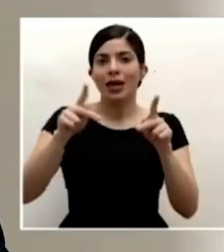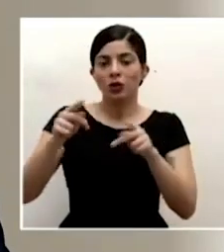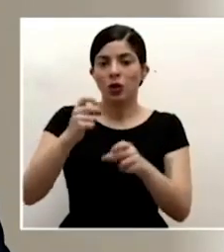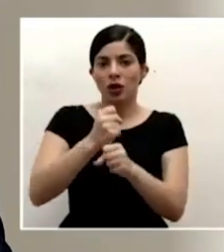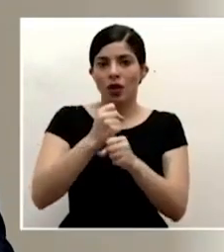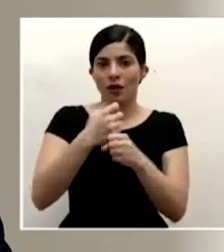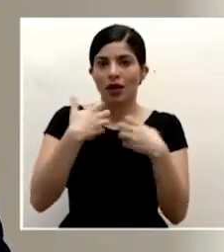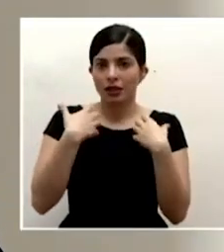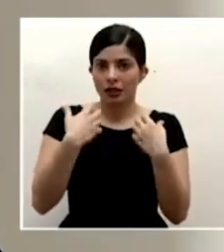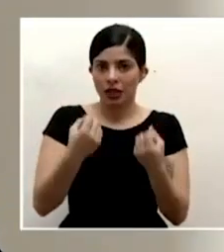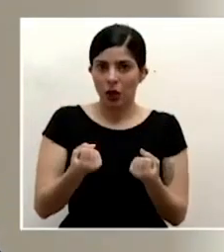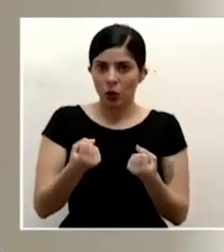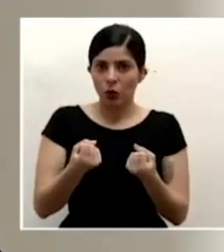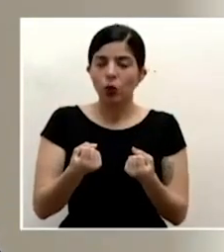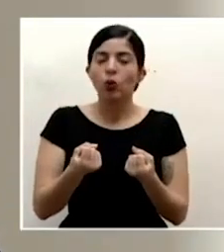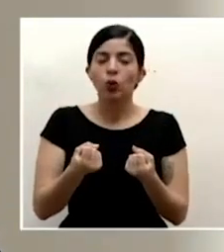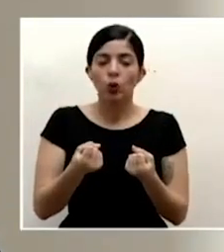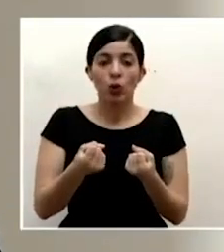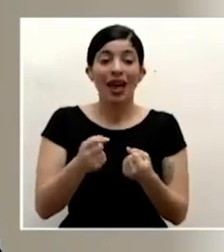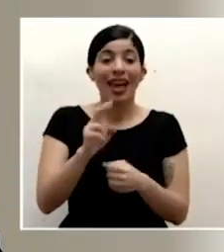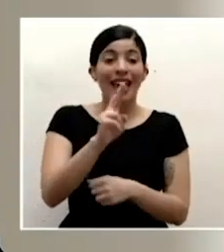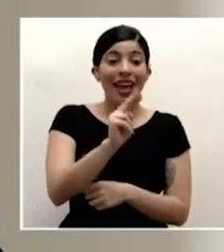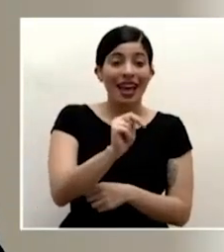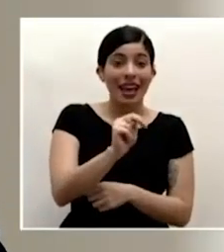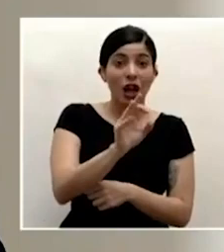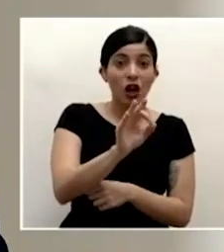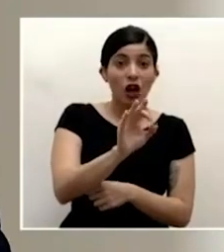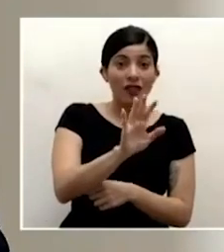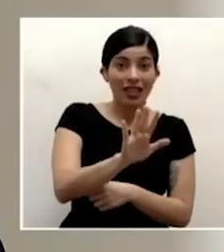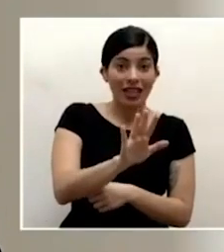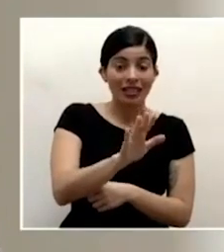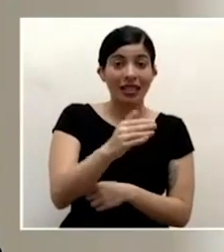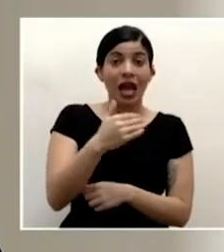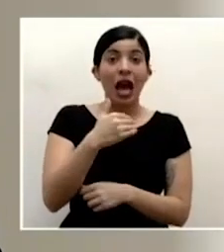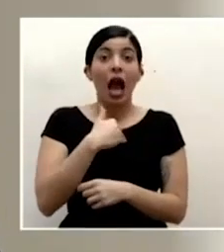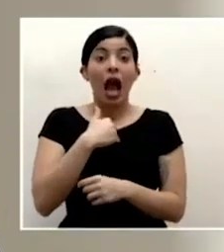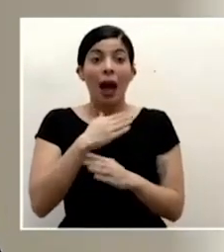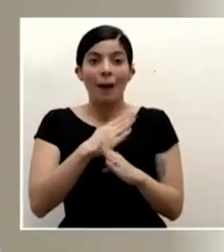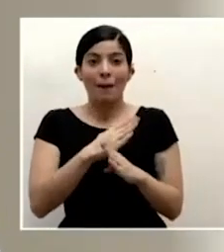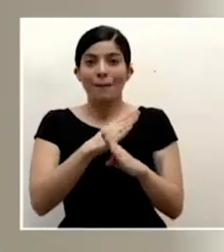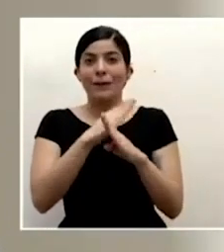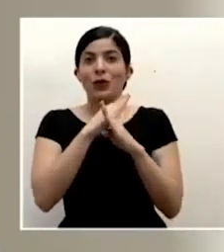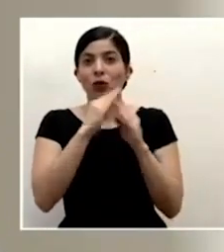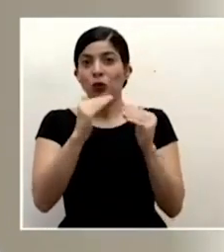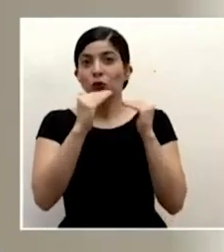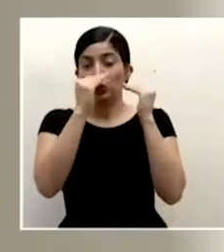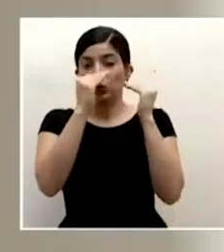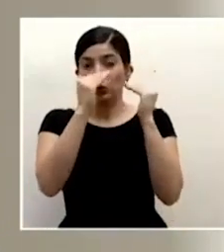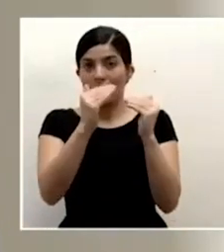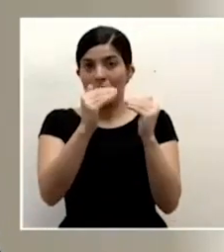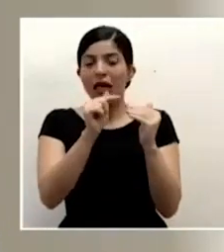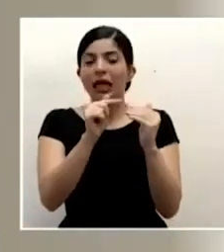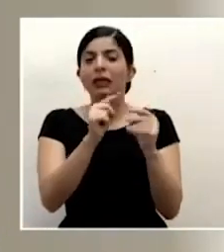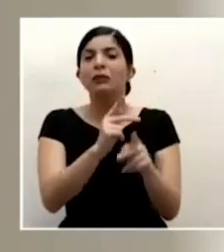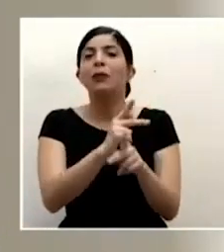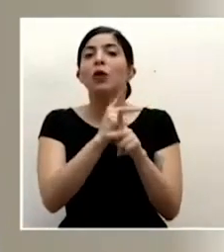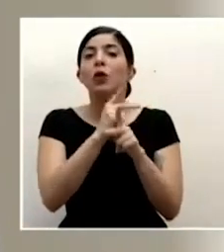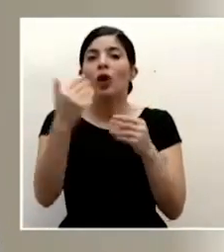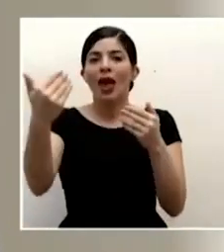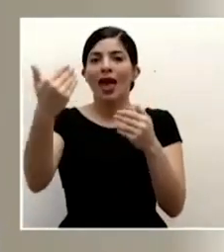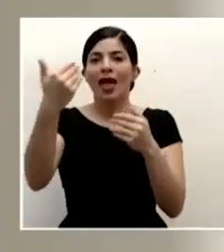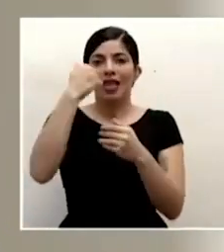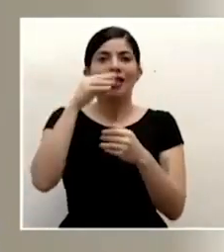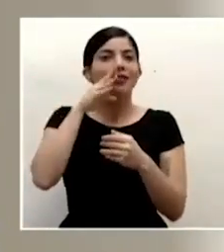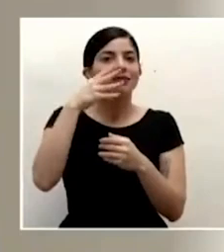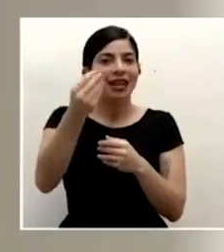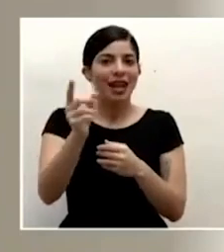y en ese caso los N95 o esos que tienen ya un filtro una protección superior que sobre todo es una protección de ingreso no tanto de ingreso